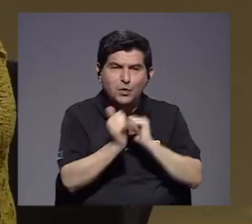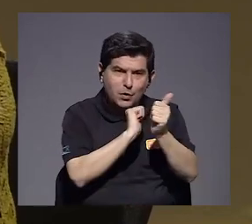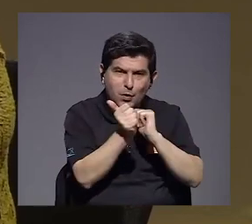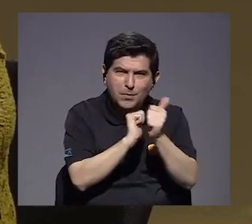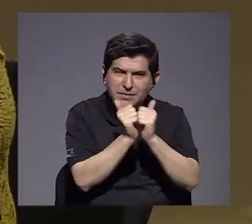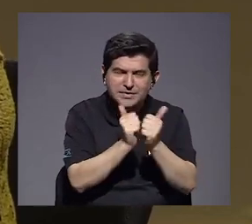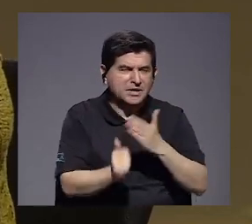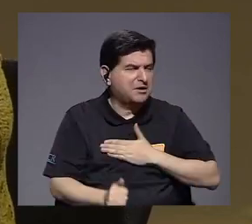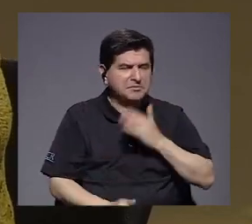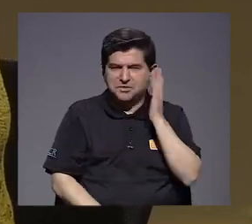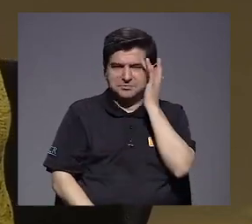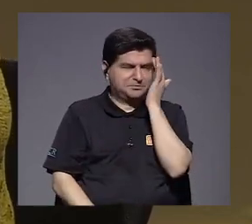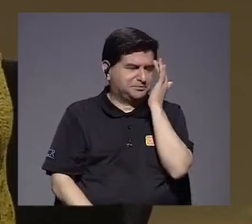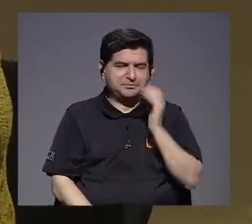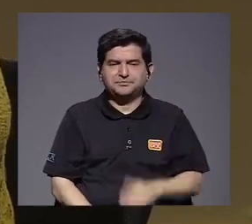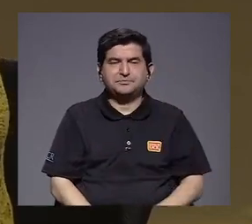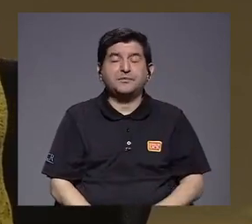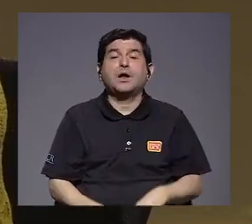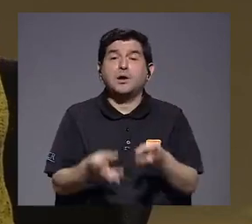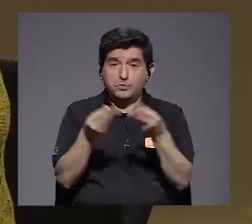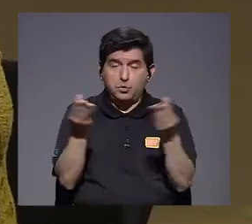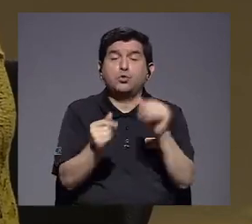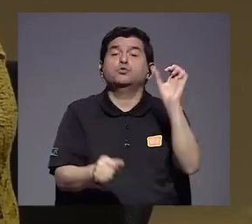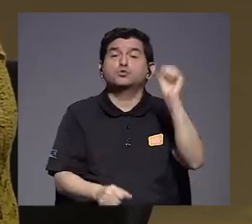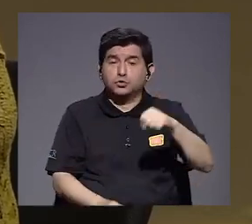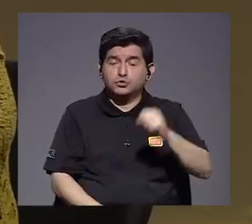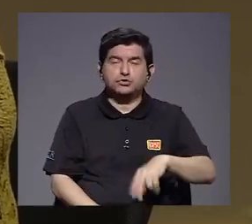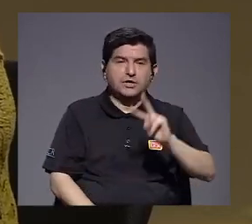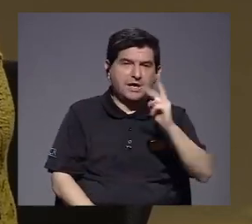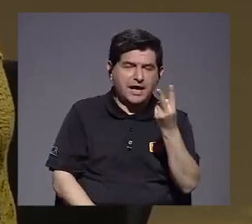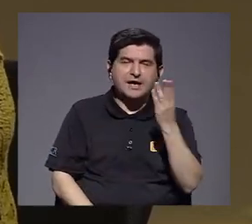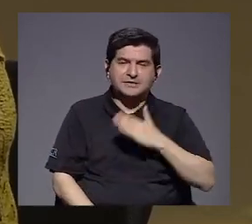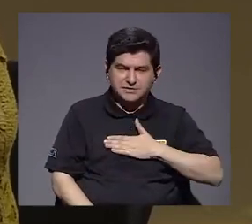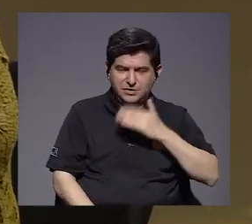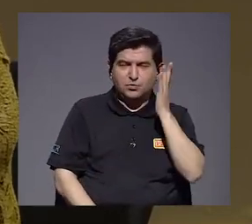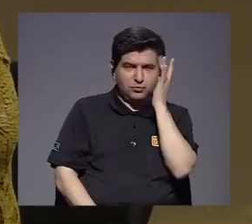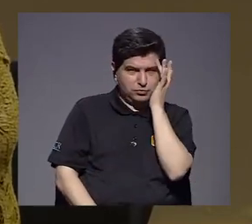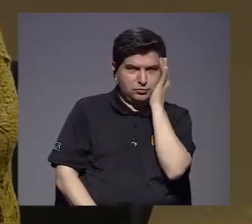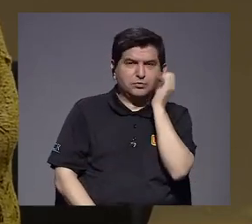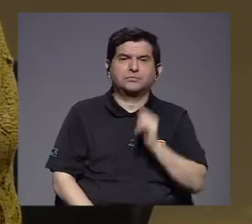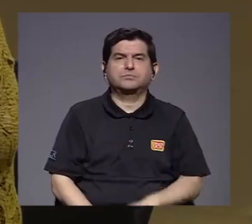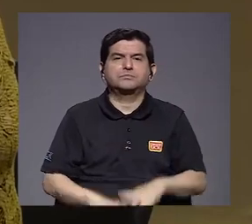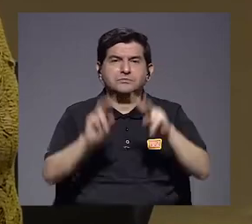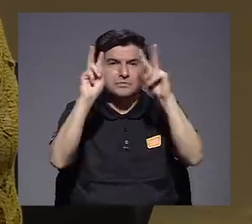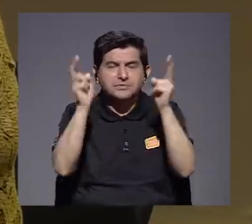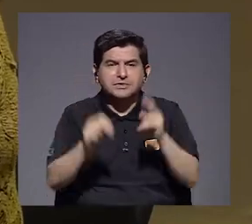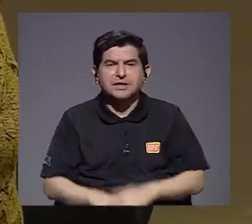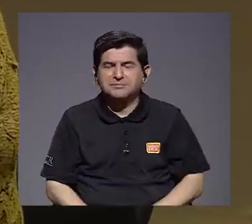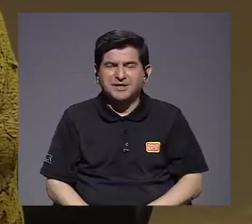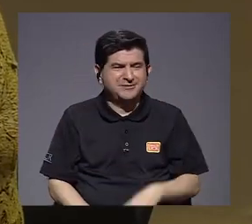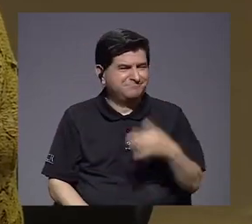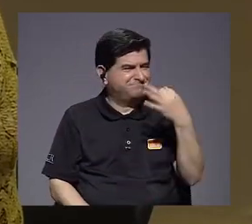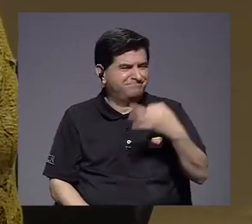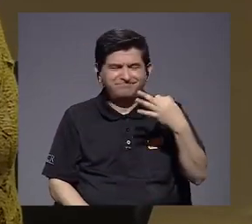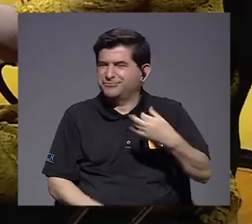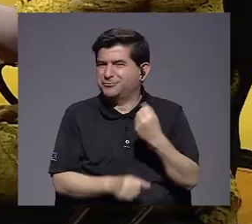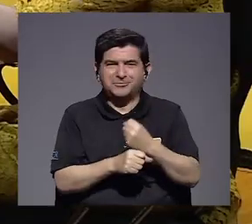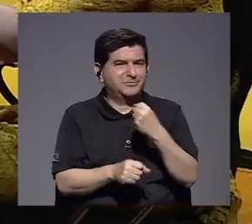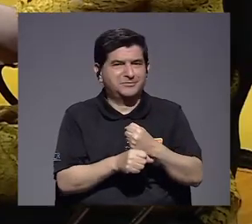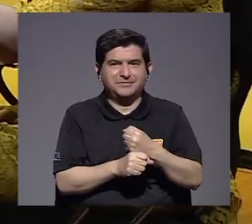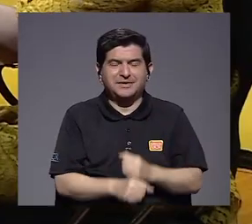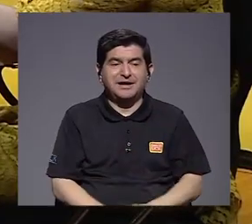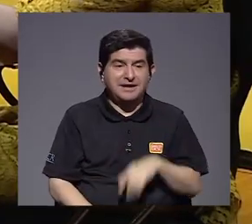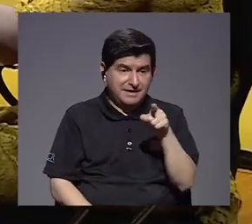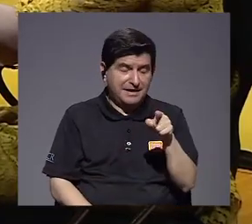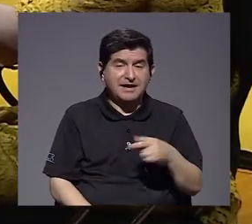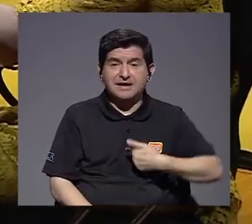competitividad no me preocupa, el tema de la productividad sí. El segundo que me preocupa también es el tema de la informalidad. Ese